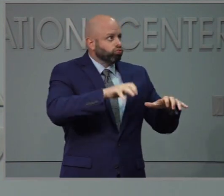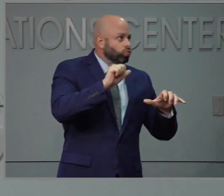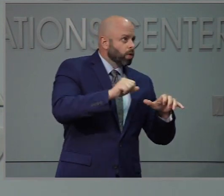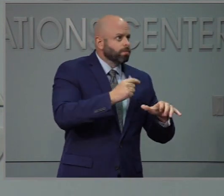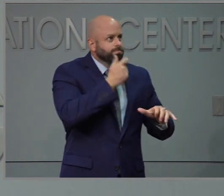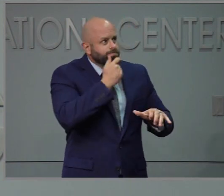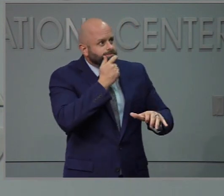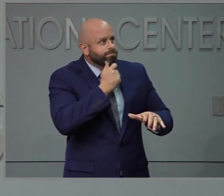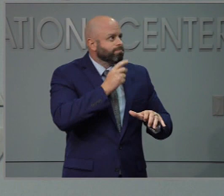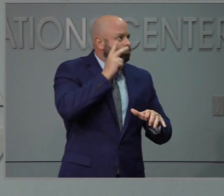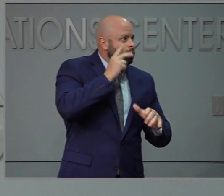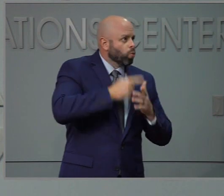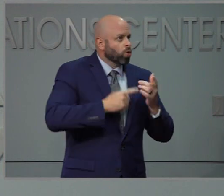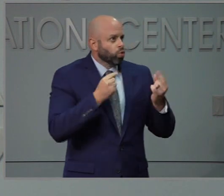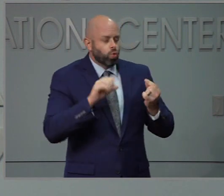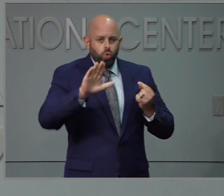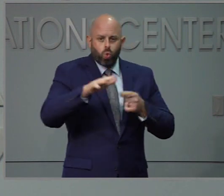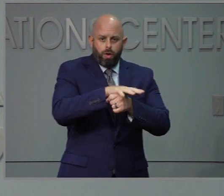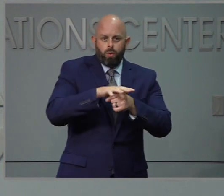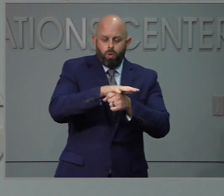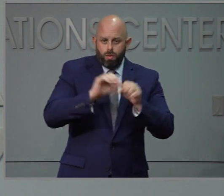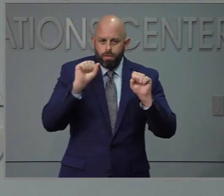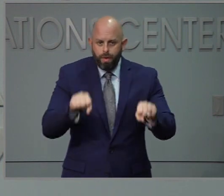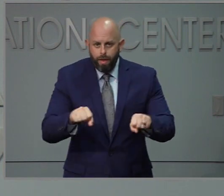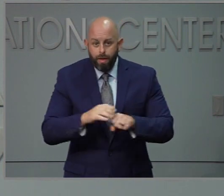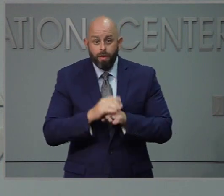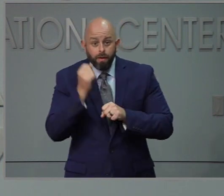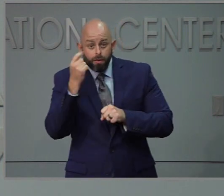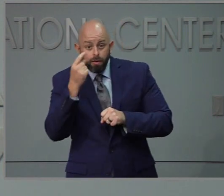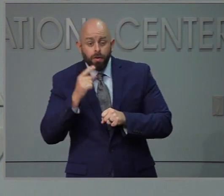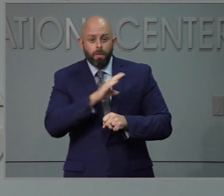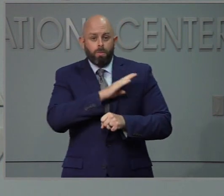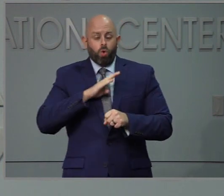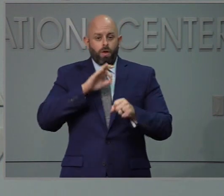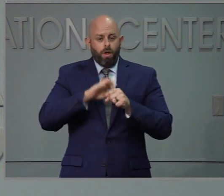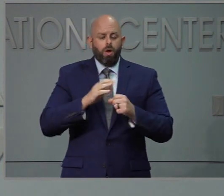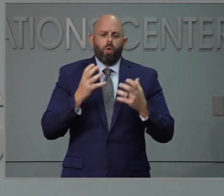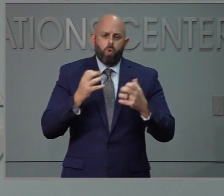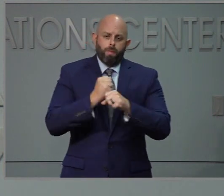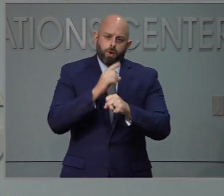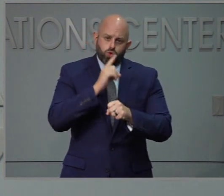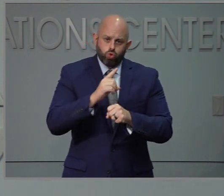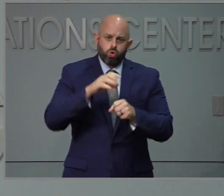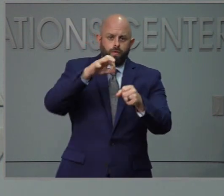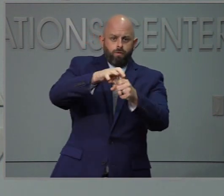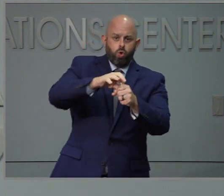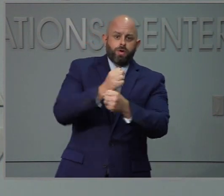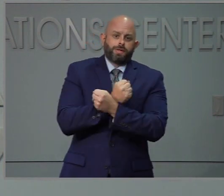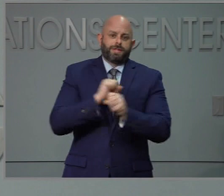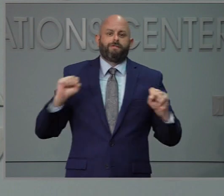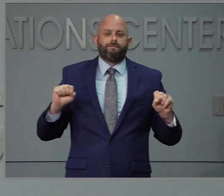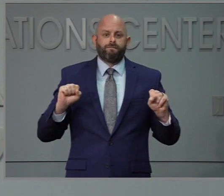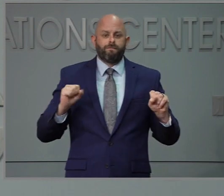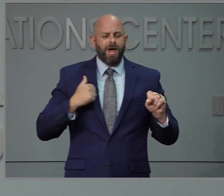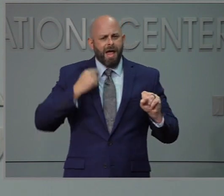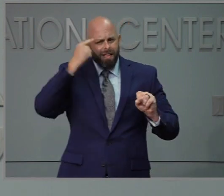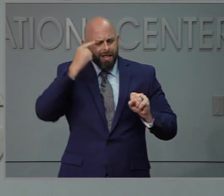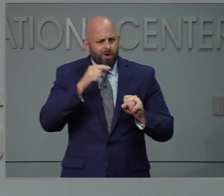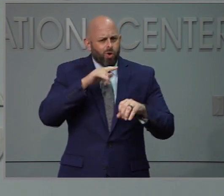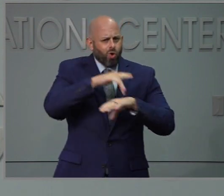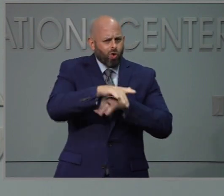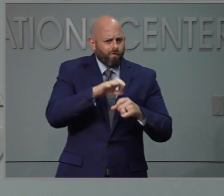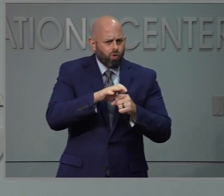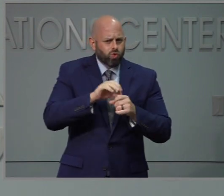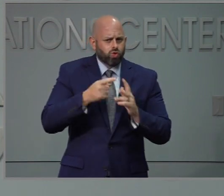comprometida para que las elecciones sean seguras y ya a salvo y creo que empiezan ya el